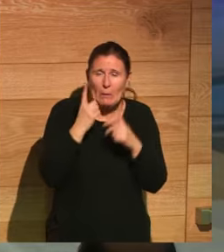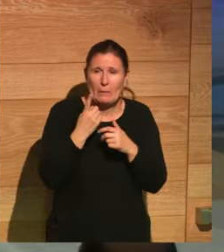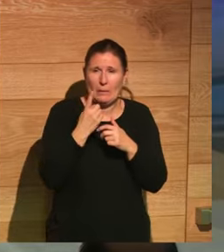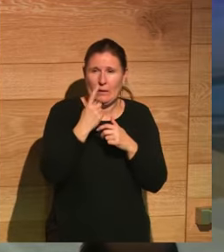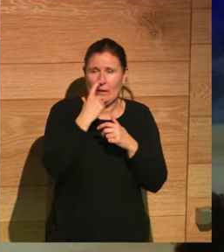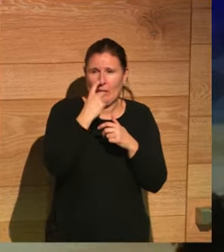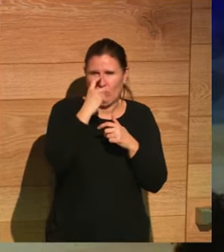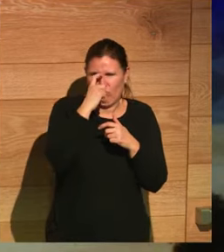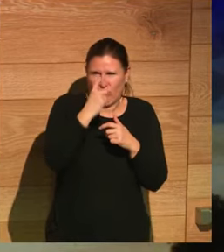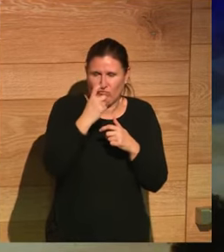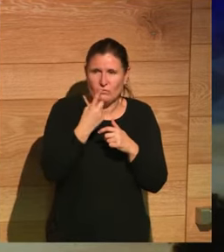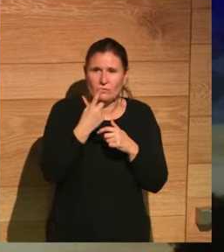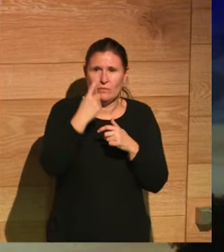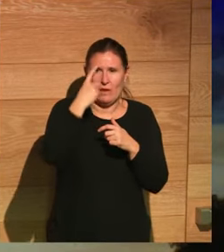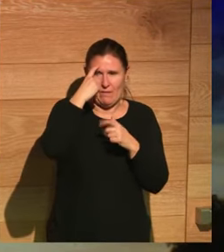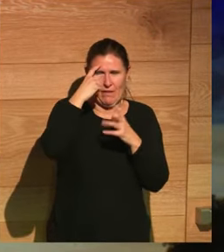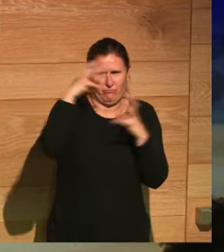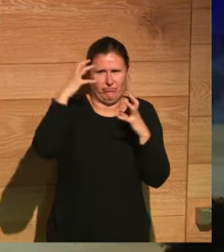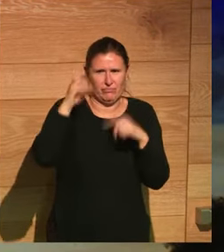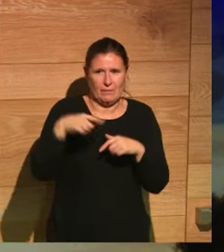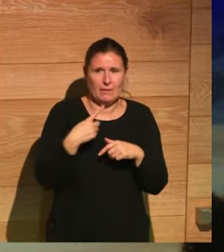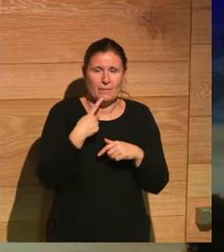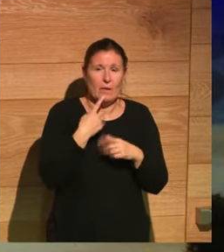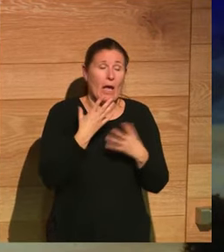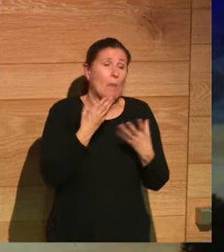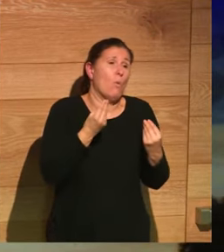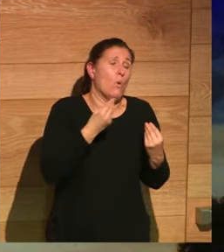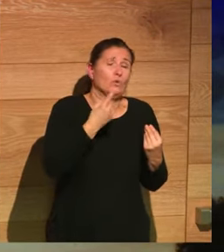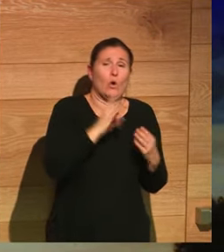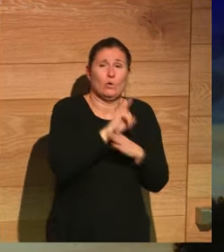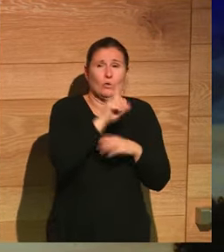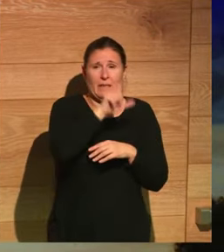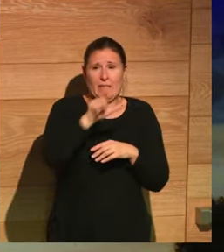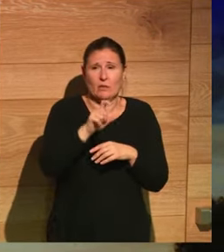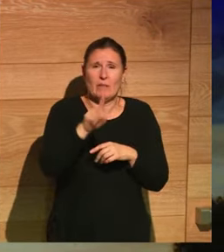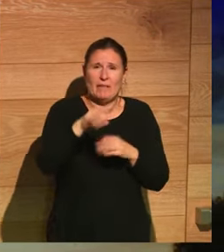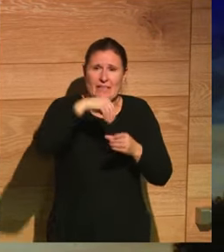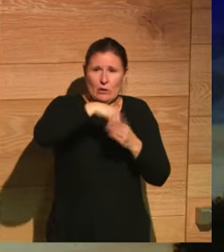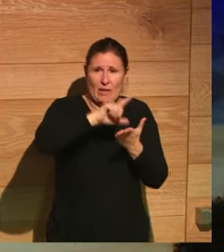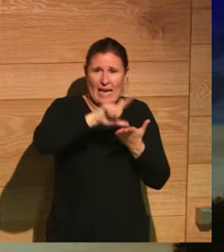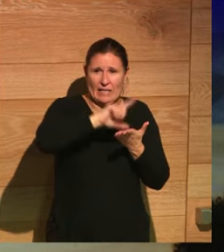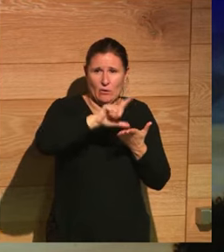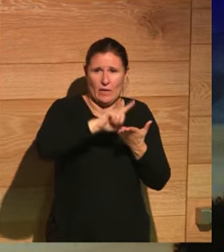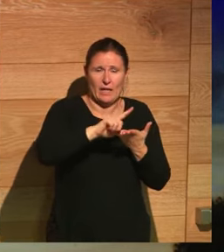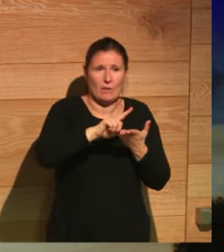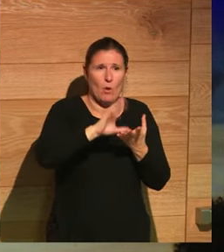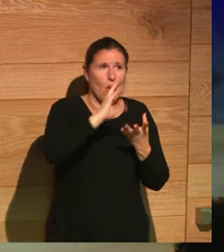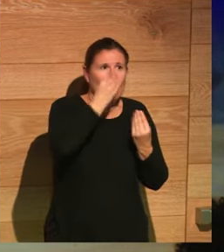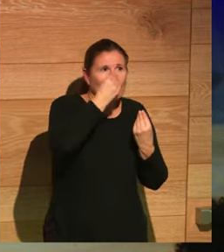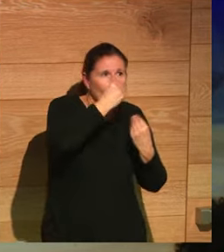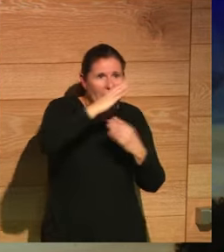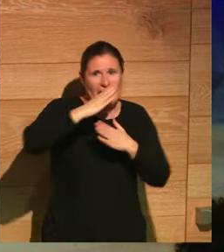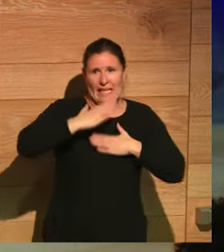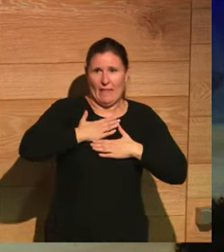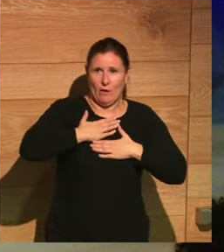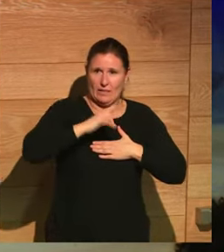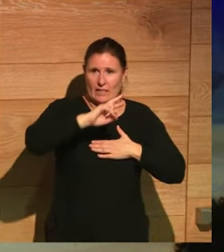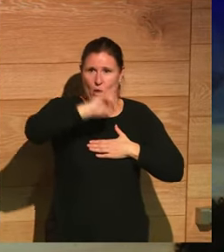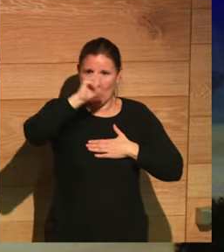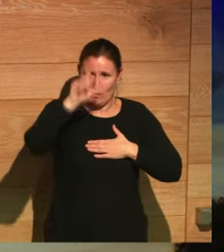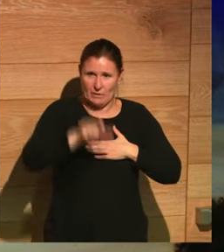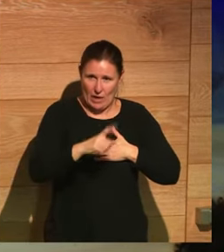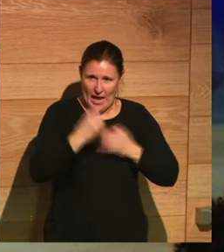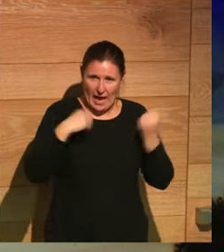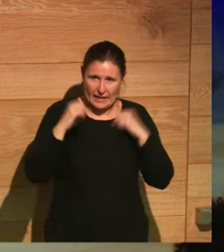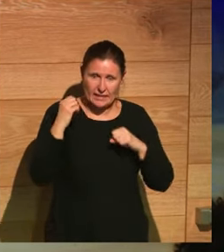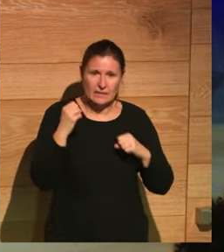cabeza, pero claro, es que hay muchos mentirosos, hay muchos mentirosos literarios, por ejemplo, suplantadores de otros escritores, que esto es algo